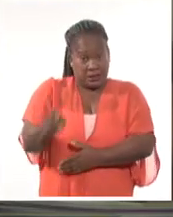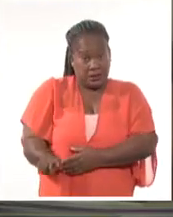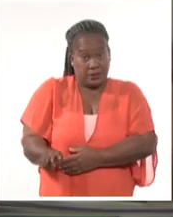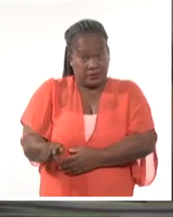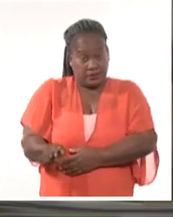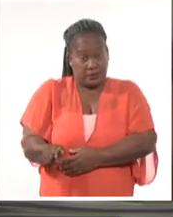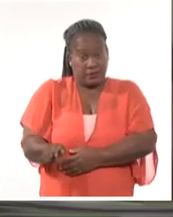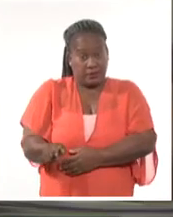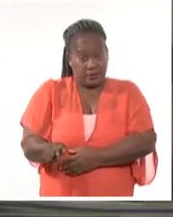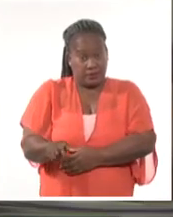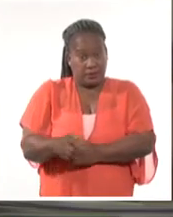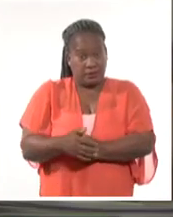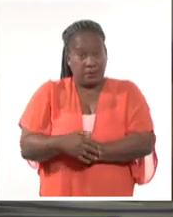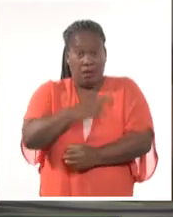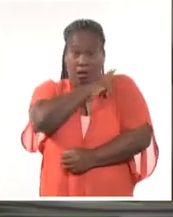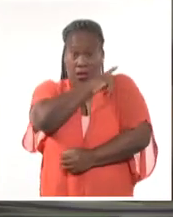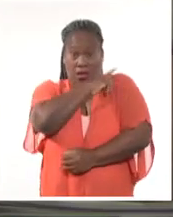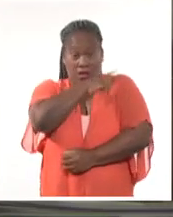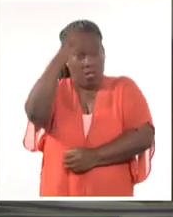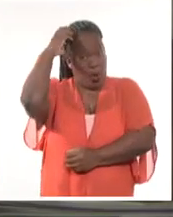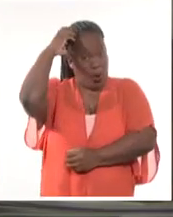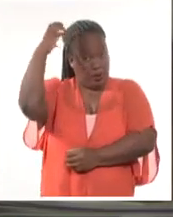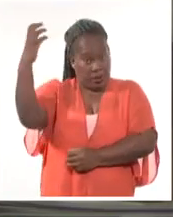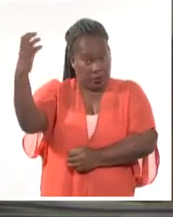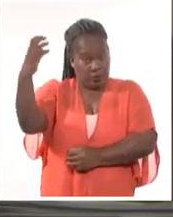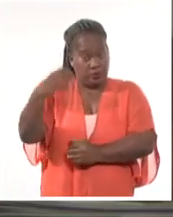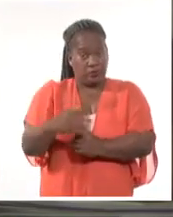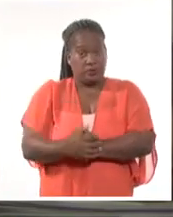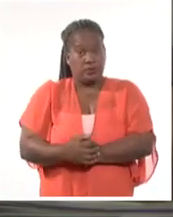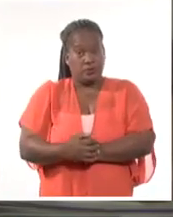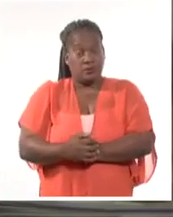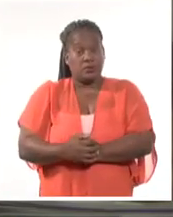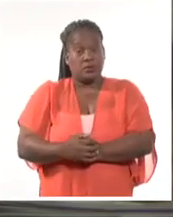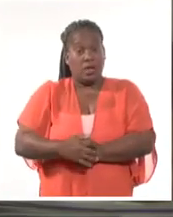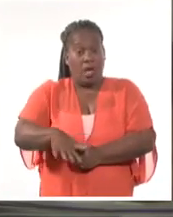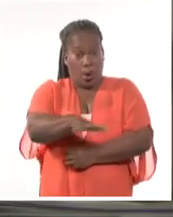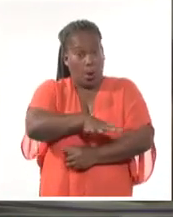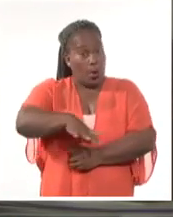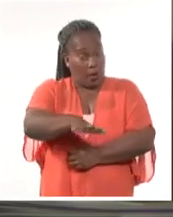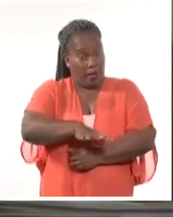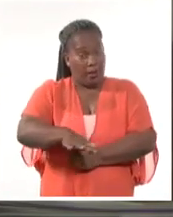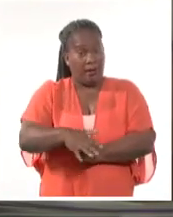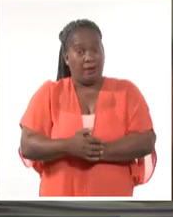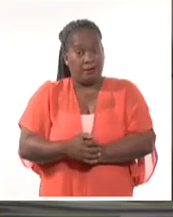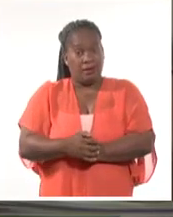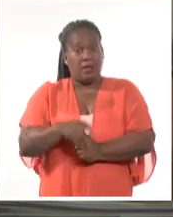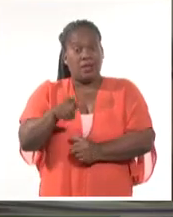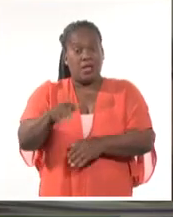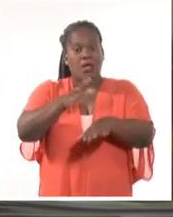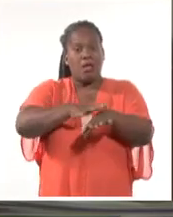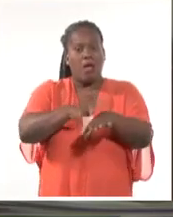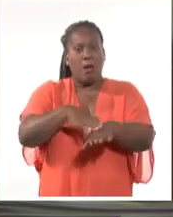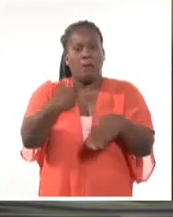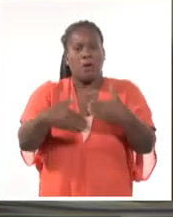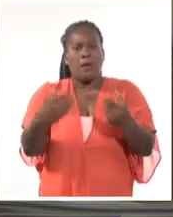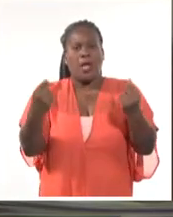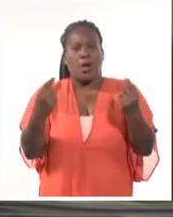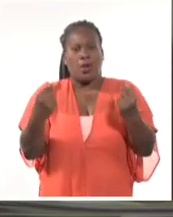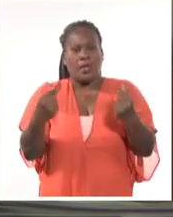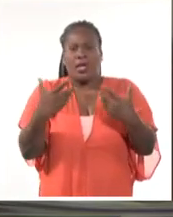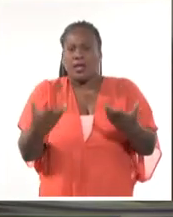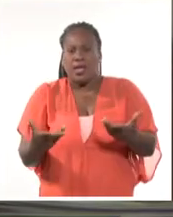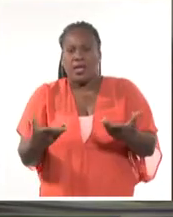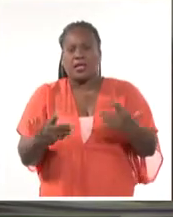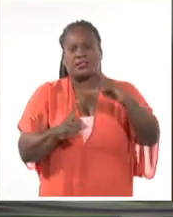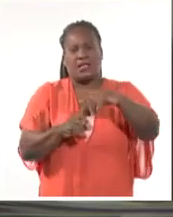cuadros del gobierno local, por decirlo de alguna manera, que culpan de problemas de nuestra economía y ordenamiento.